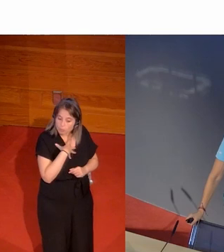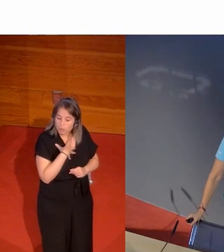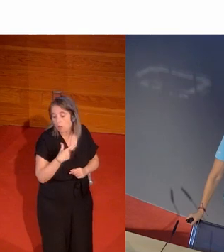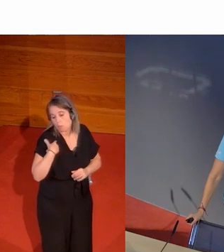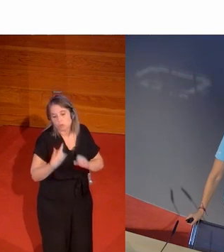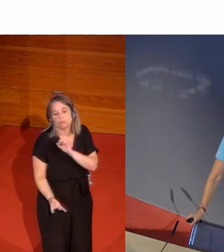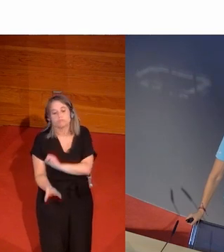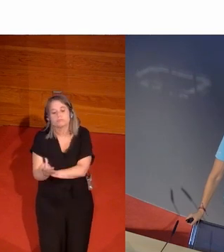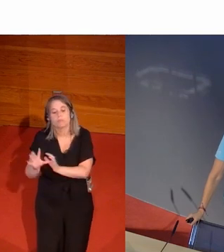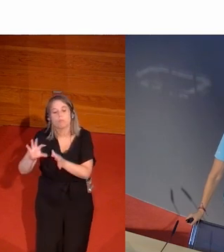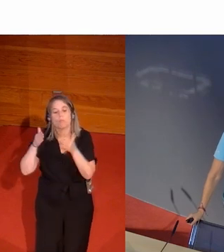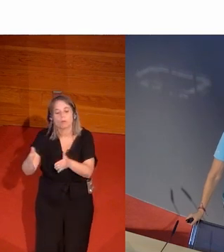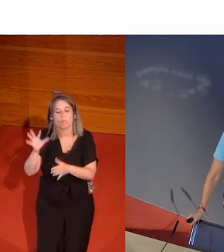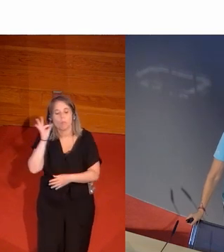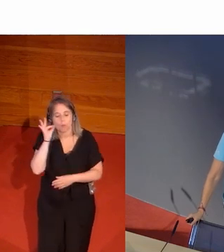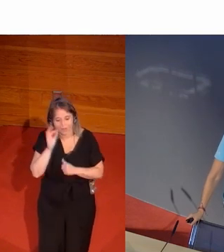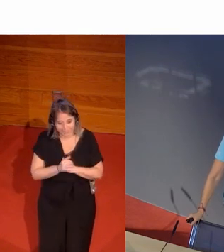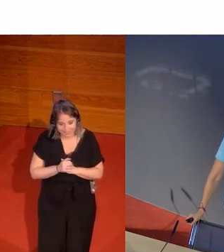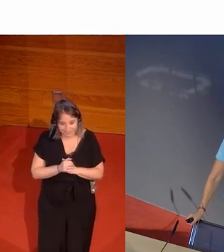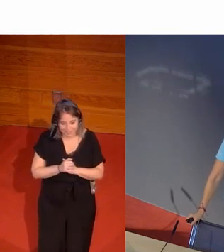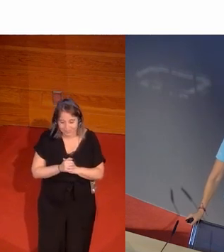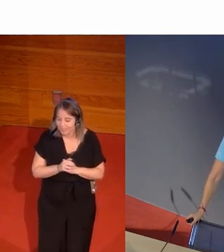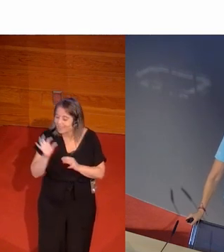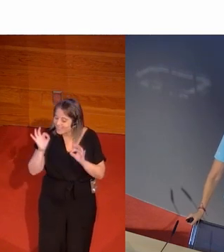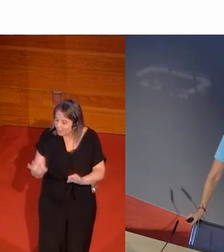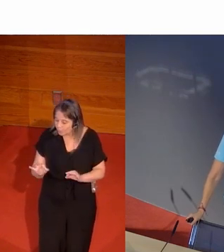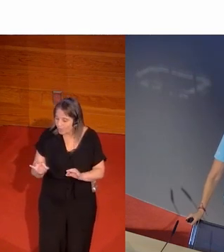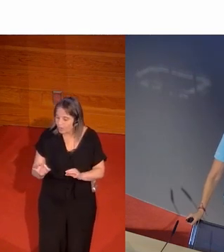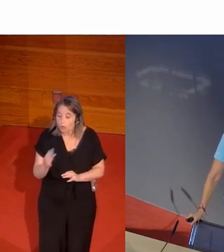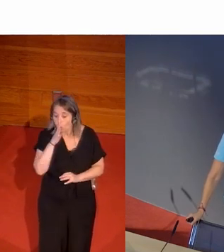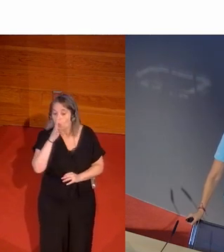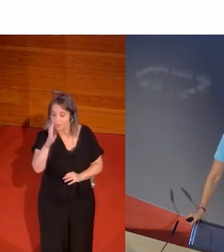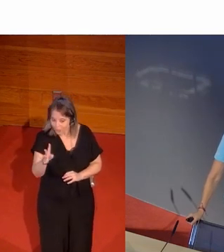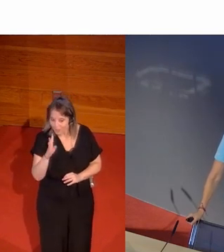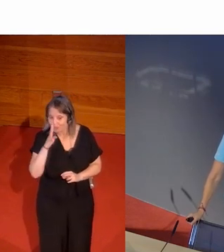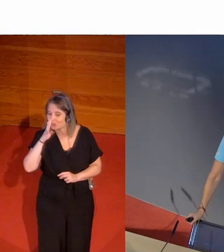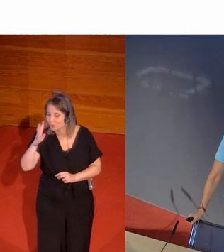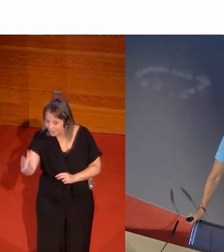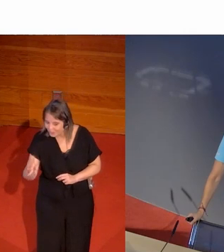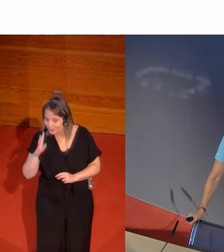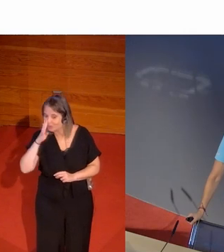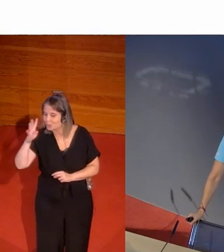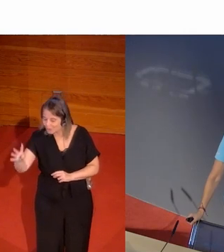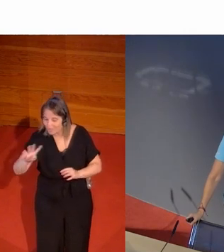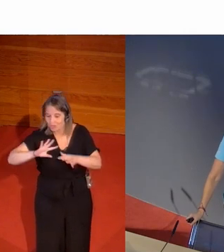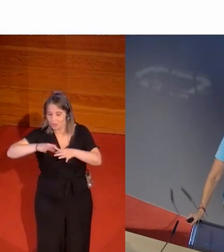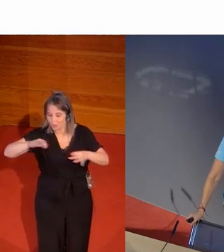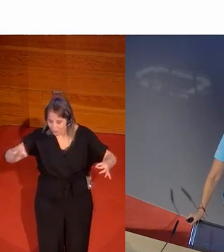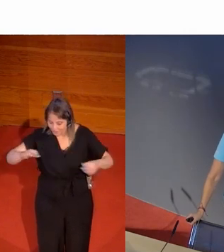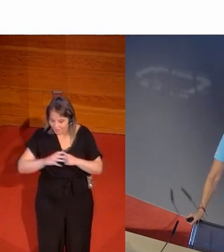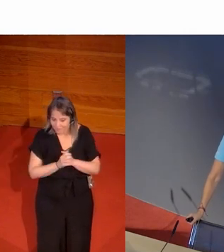Pues hago yo unos para mujeres y hace con la misma cadencia. Cada cuatro años hace una edición de Juegos Olímpicos